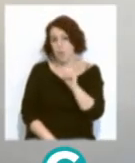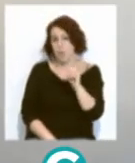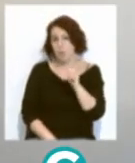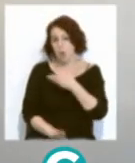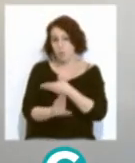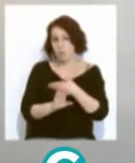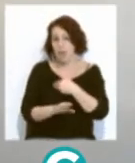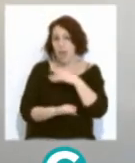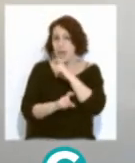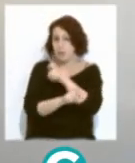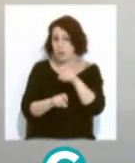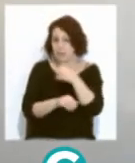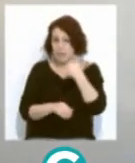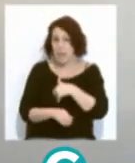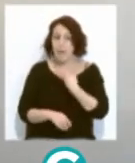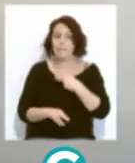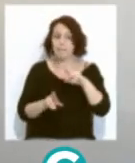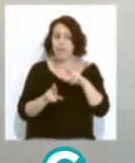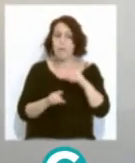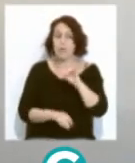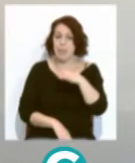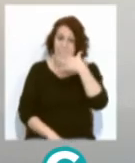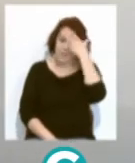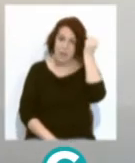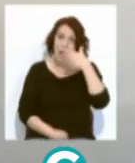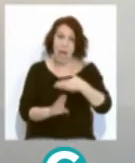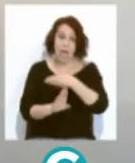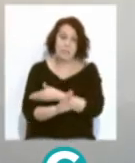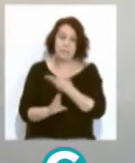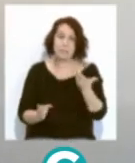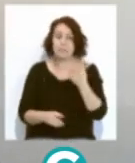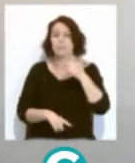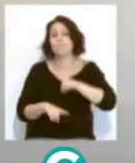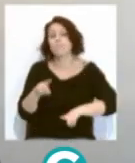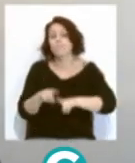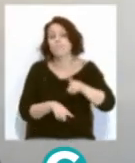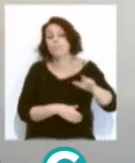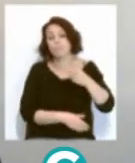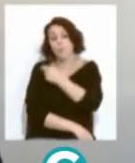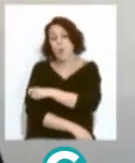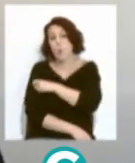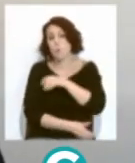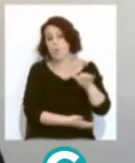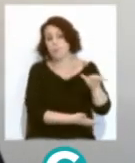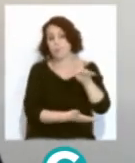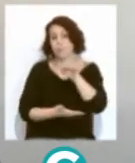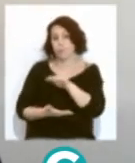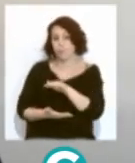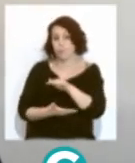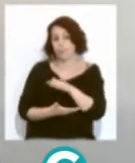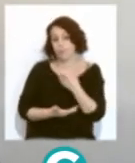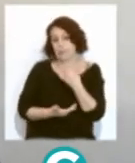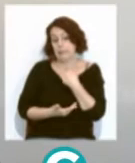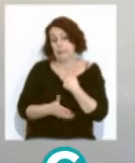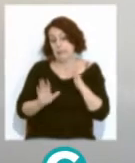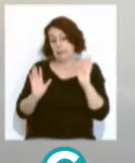llamado y esperamos que antes del 15 de abril, según la llegada de vacunas que nos han propuesto,